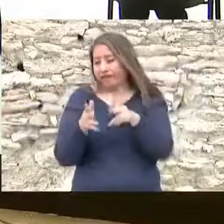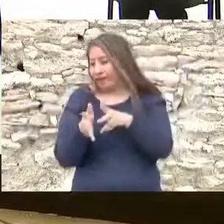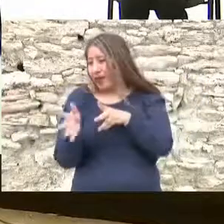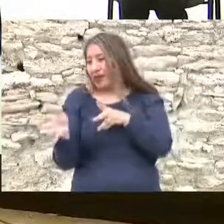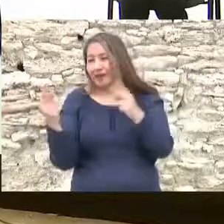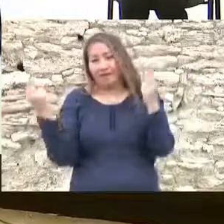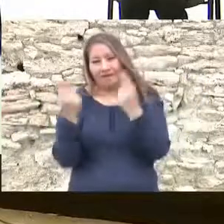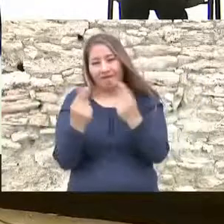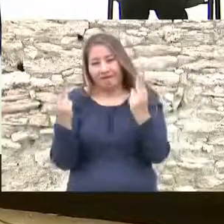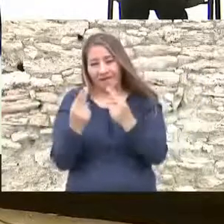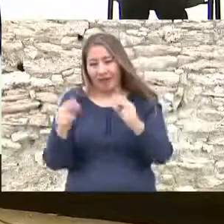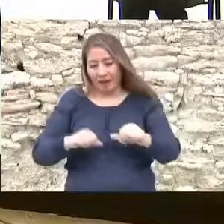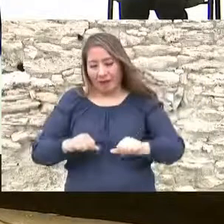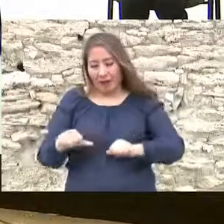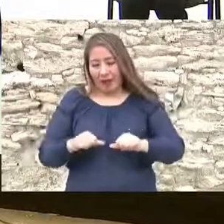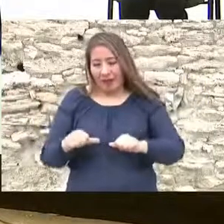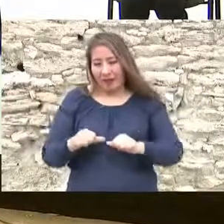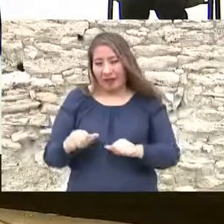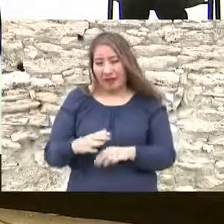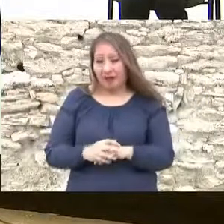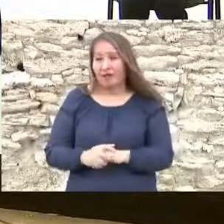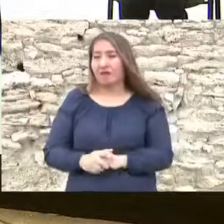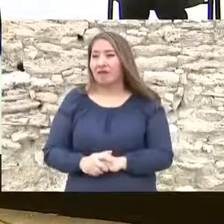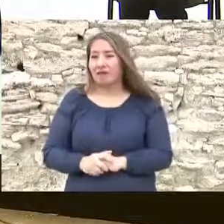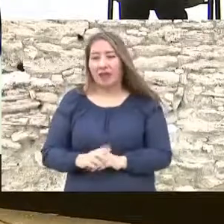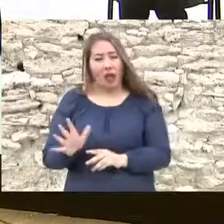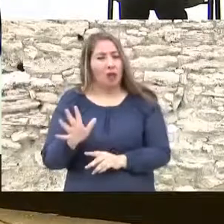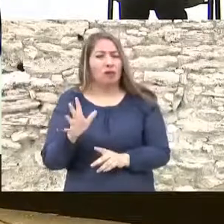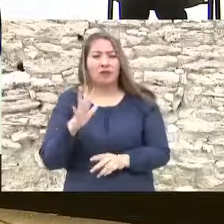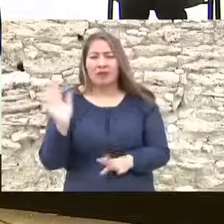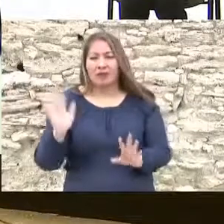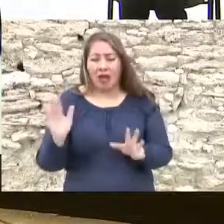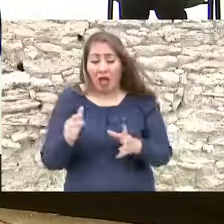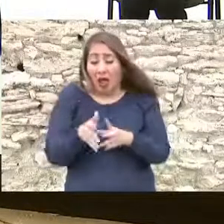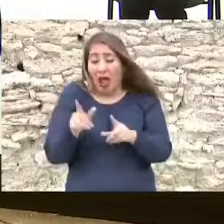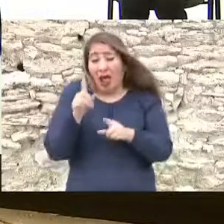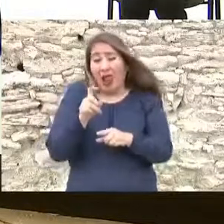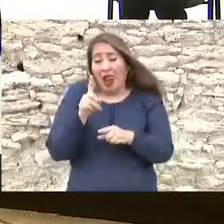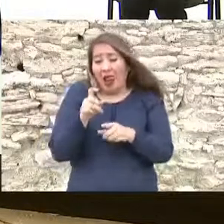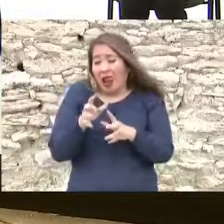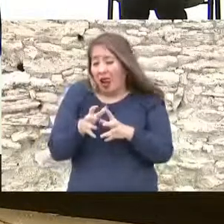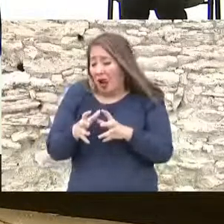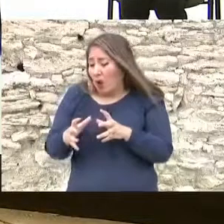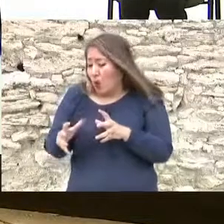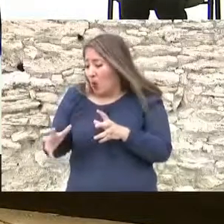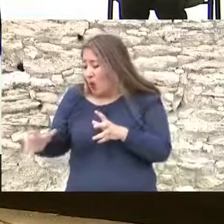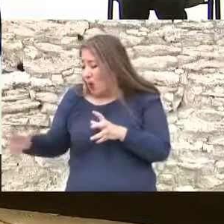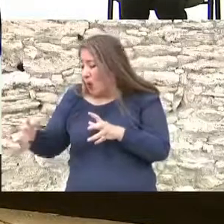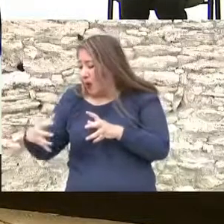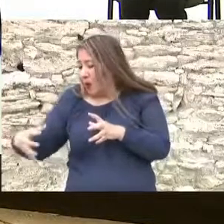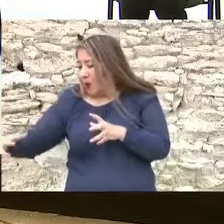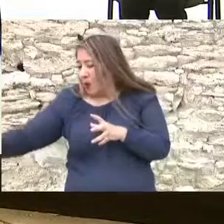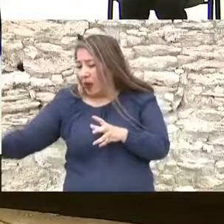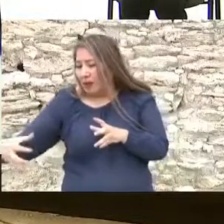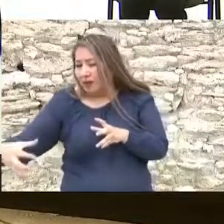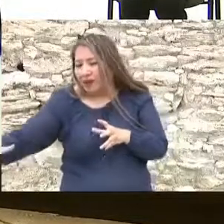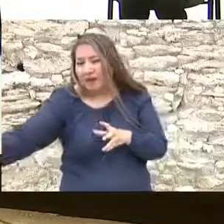necesitamos tener acciones más agresivas. Dice, ya no podemos estirar más la cobija. Así es como él lo explica.